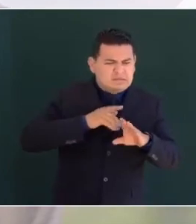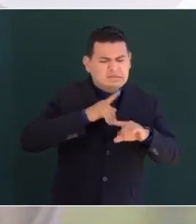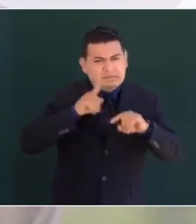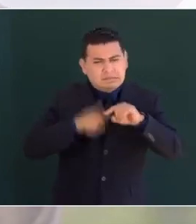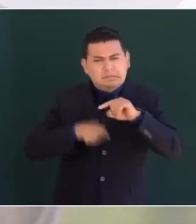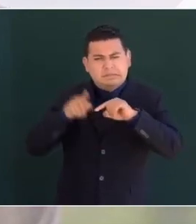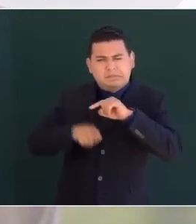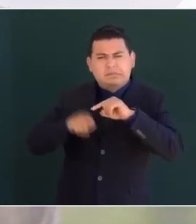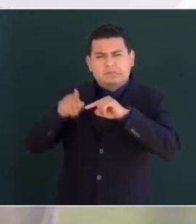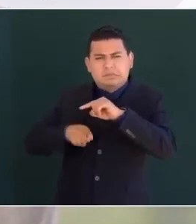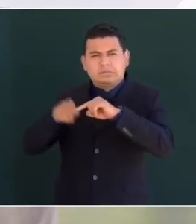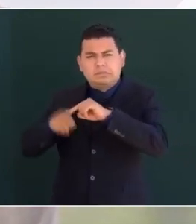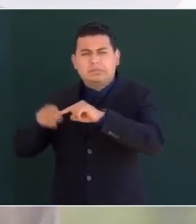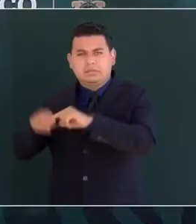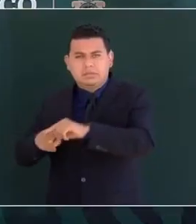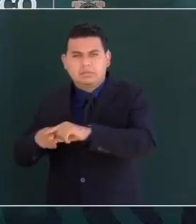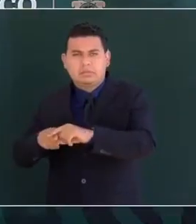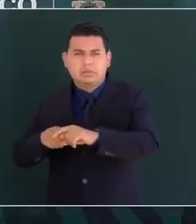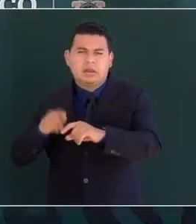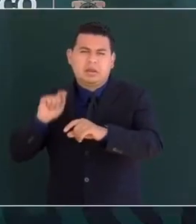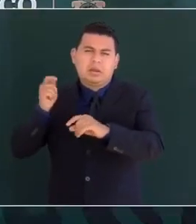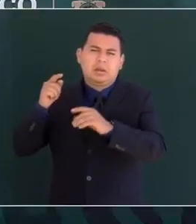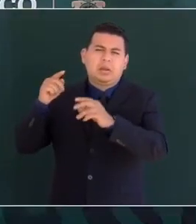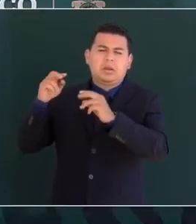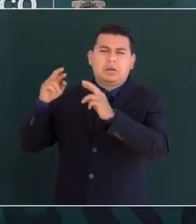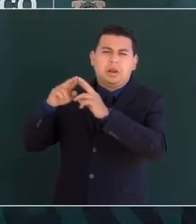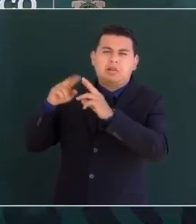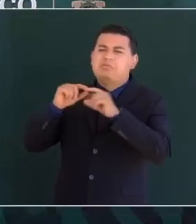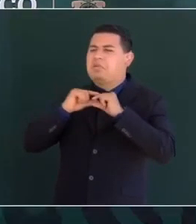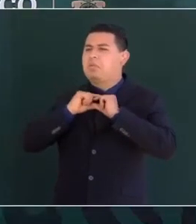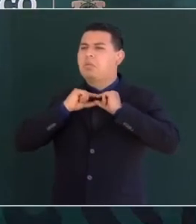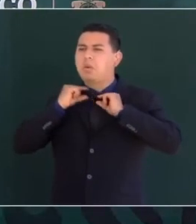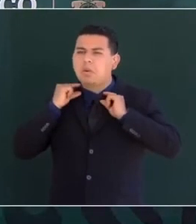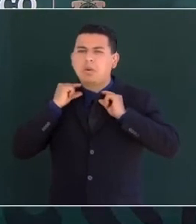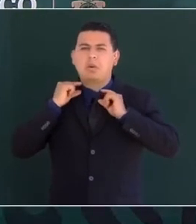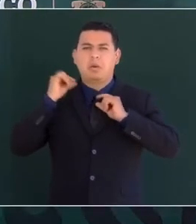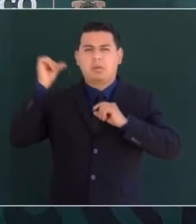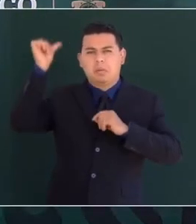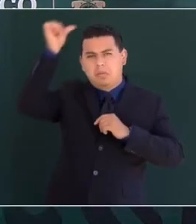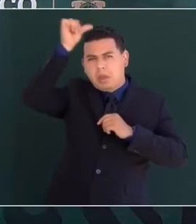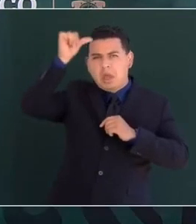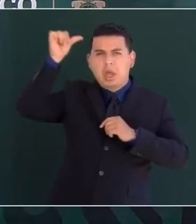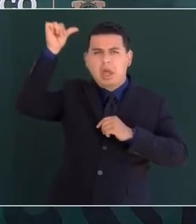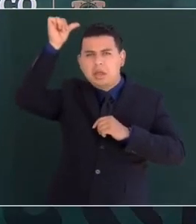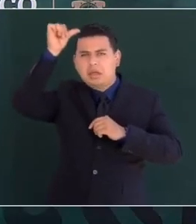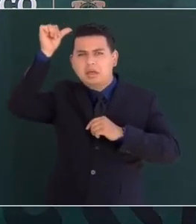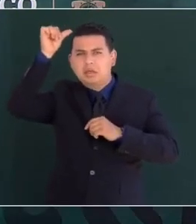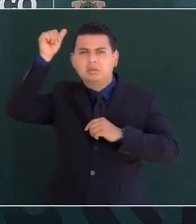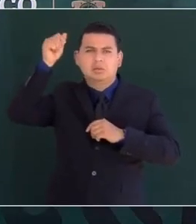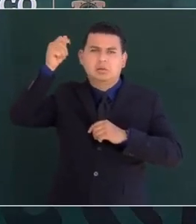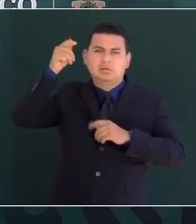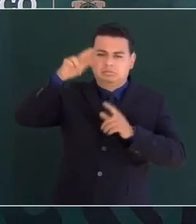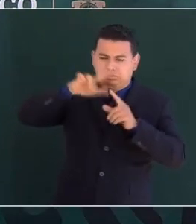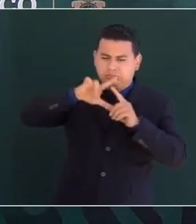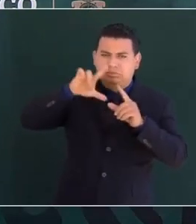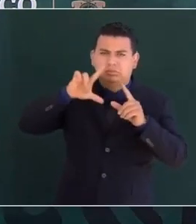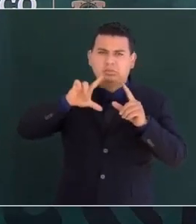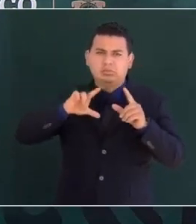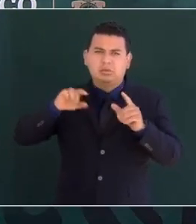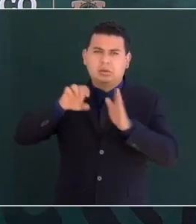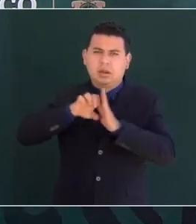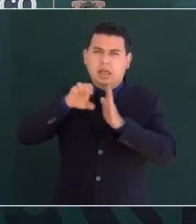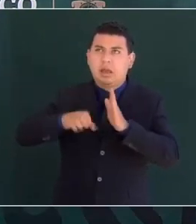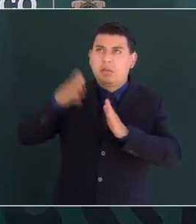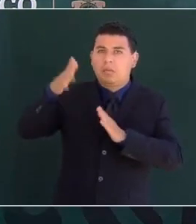para los curas rebeldes y padres de nuestra patria Miguel Hidalgo y